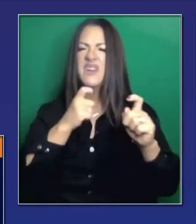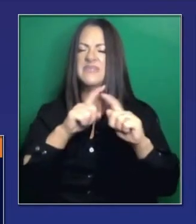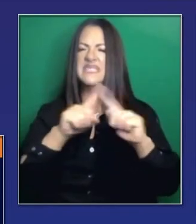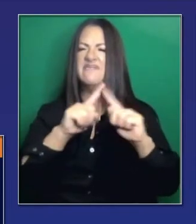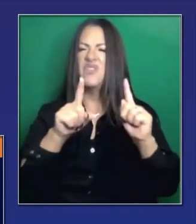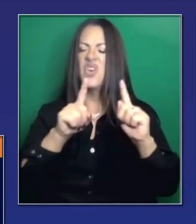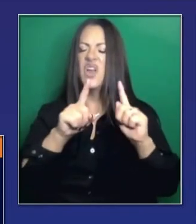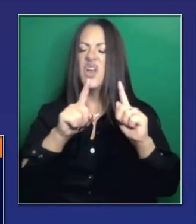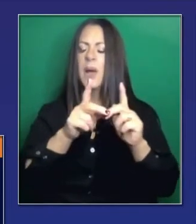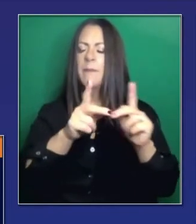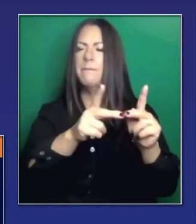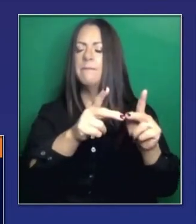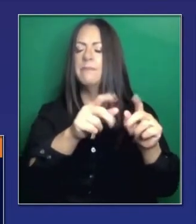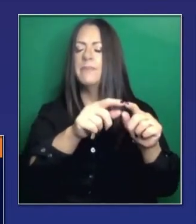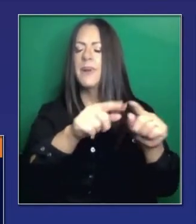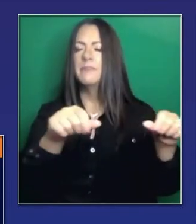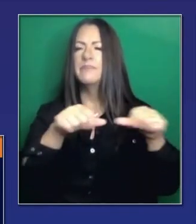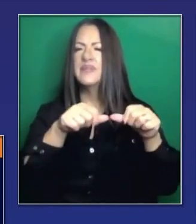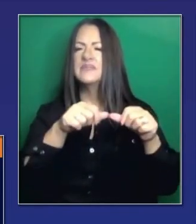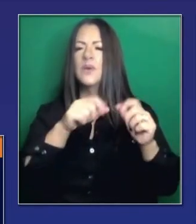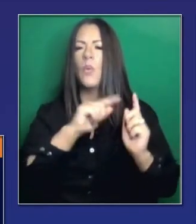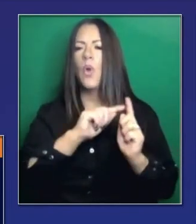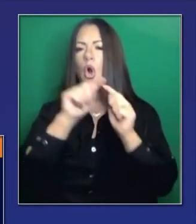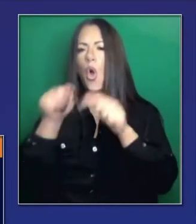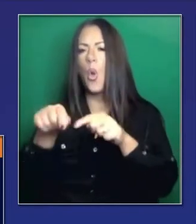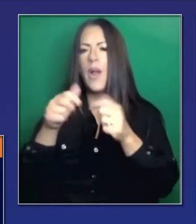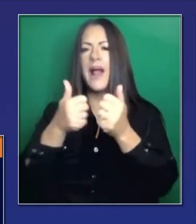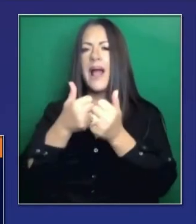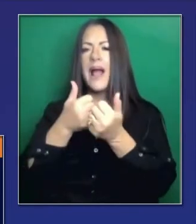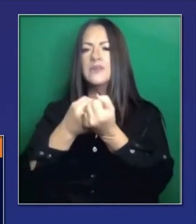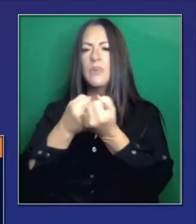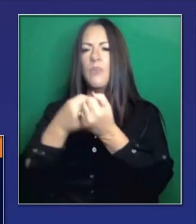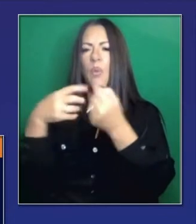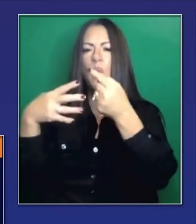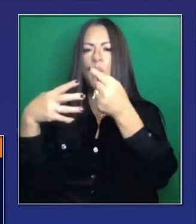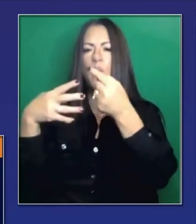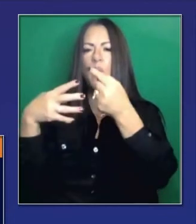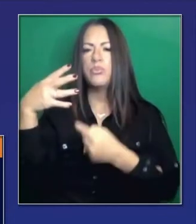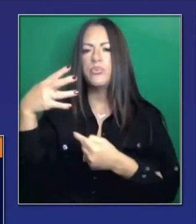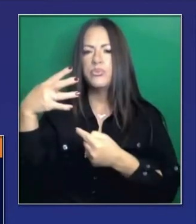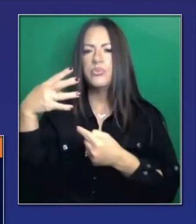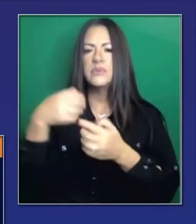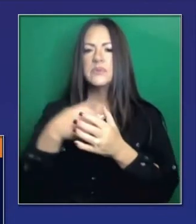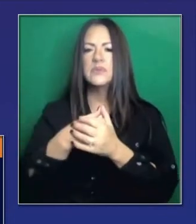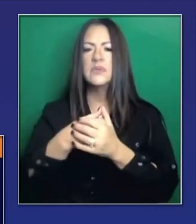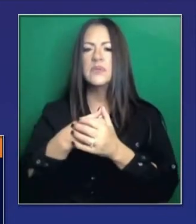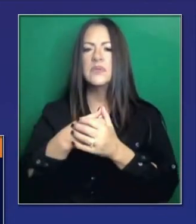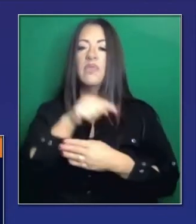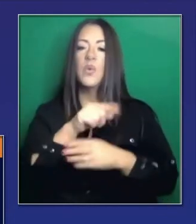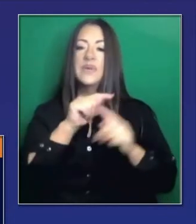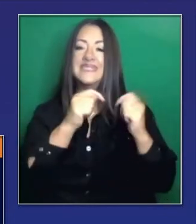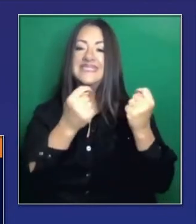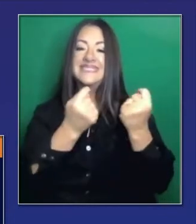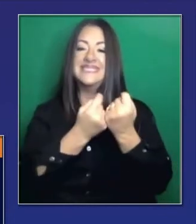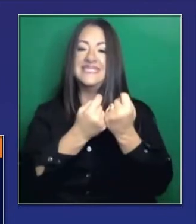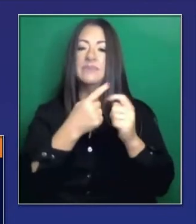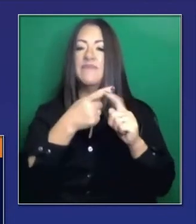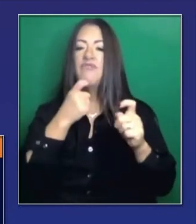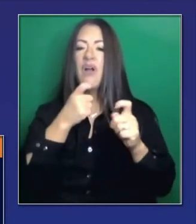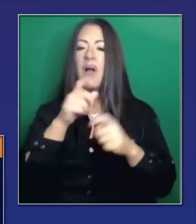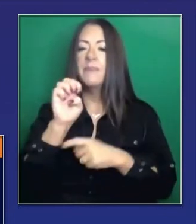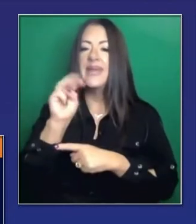Departamento de California de Salud Pública. Son los equipos de coordinación que se concentran en la descompresión, reduciendo